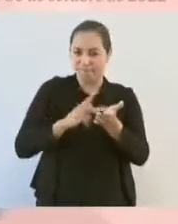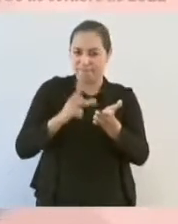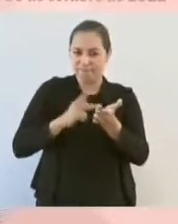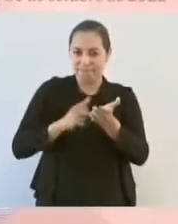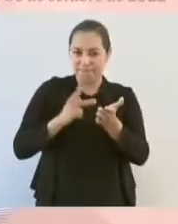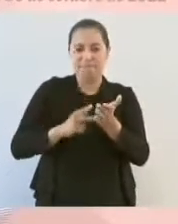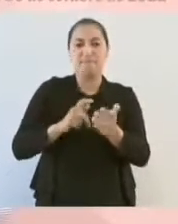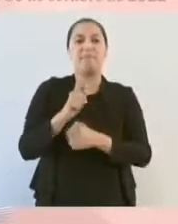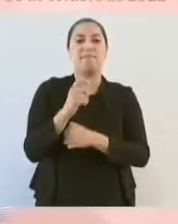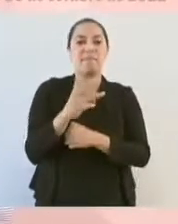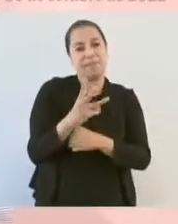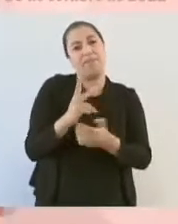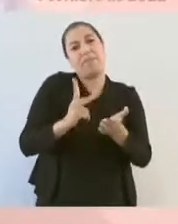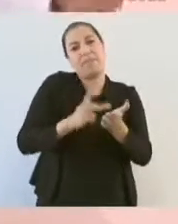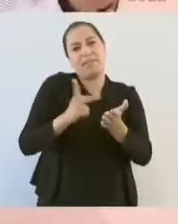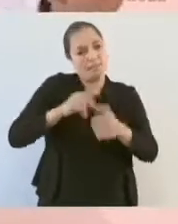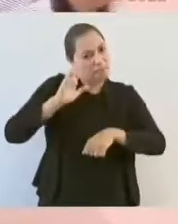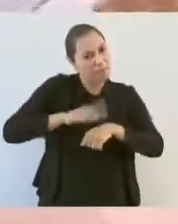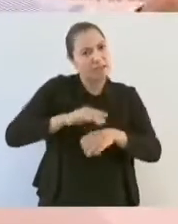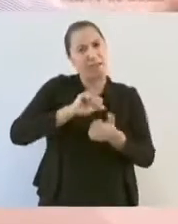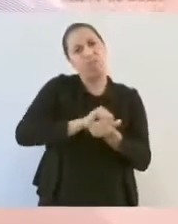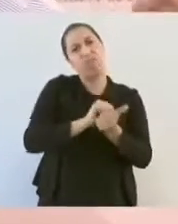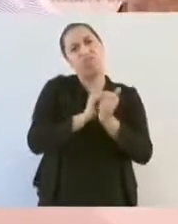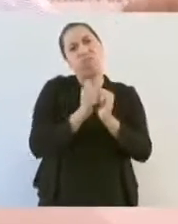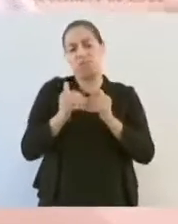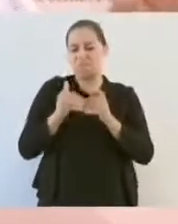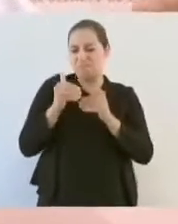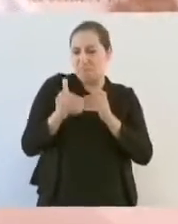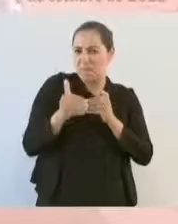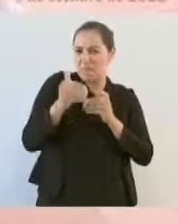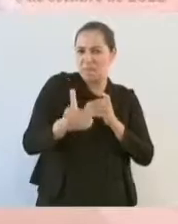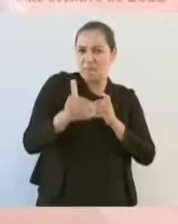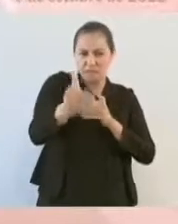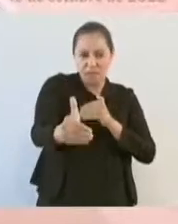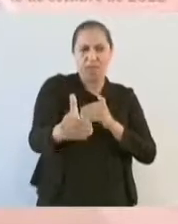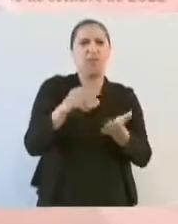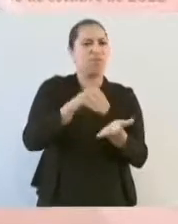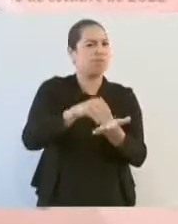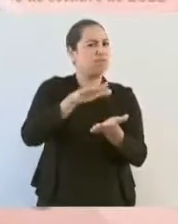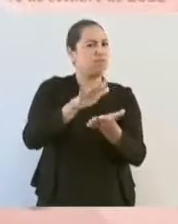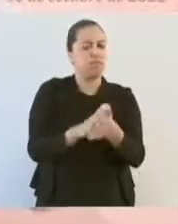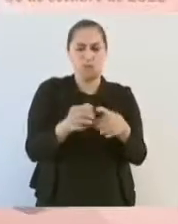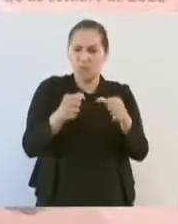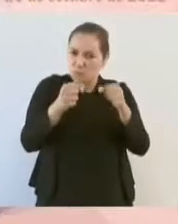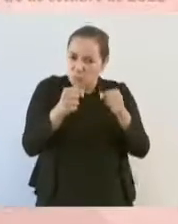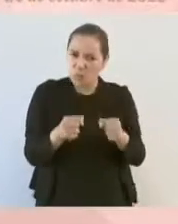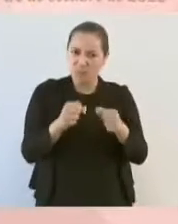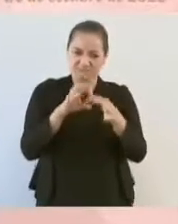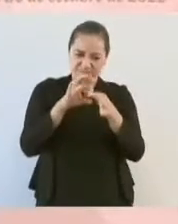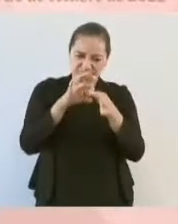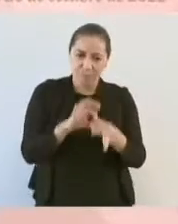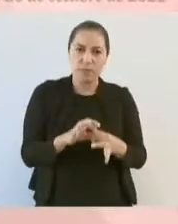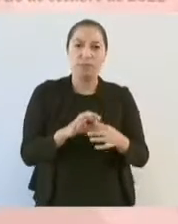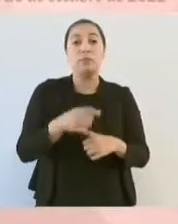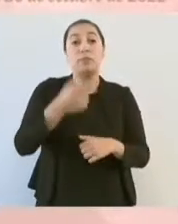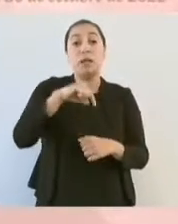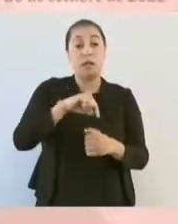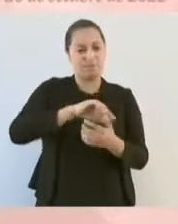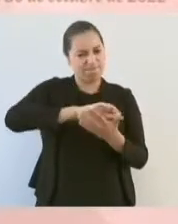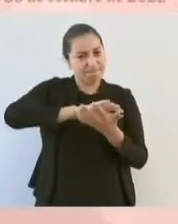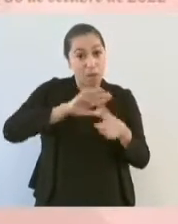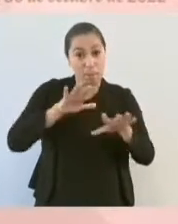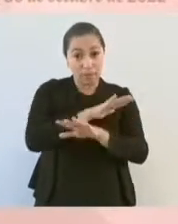y vamos a avanzar más y vamos a dejar bien sentadas las bases para la transformación